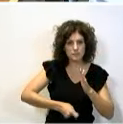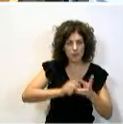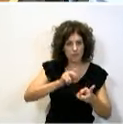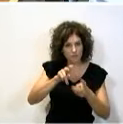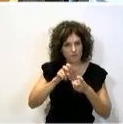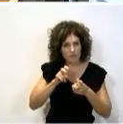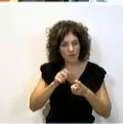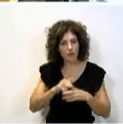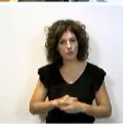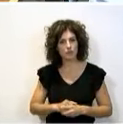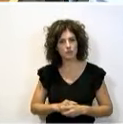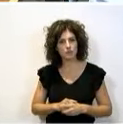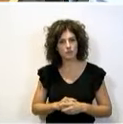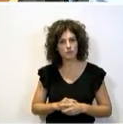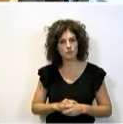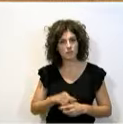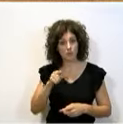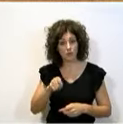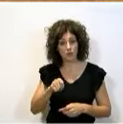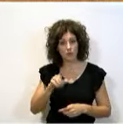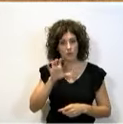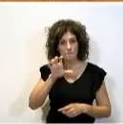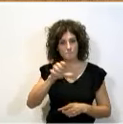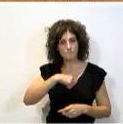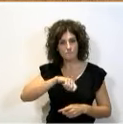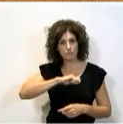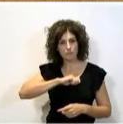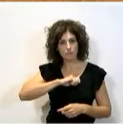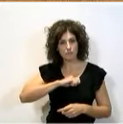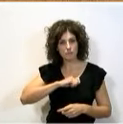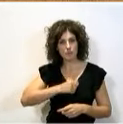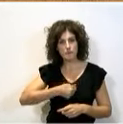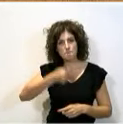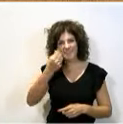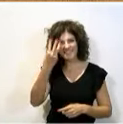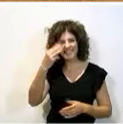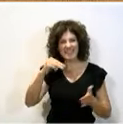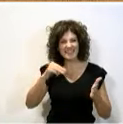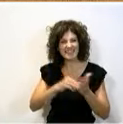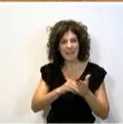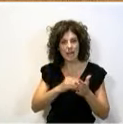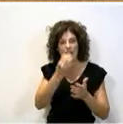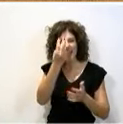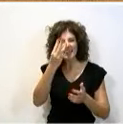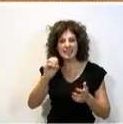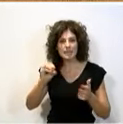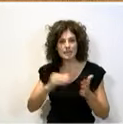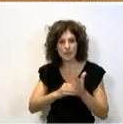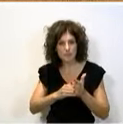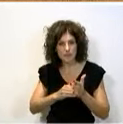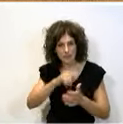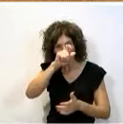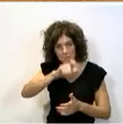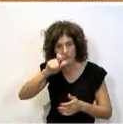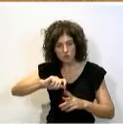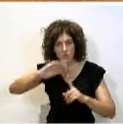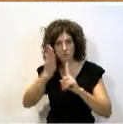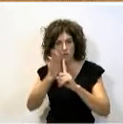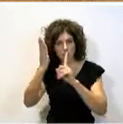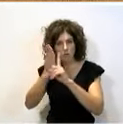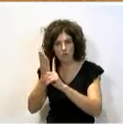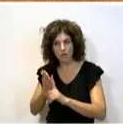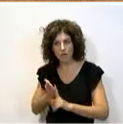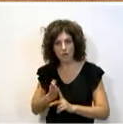amnistió en este país a más de 30.000 contribuyentes, algunos de ellos no tuvieron que responder penalmente del fraude fiscal.